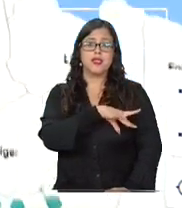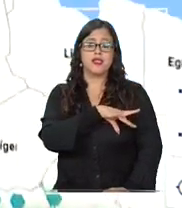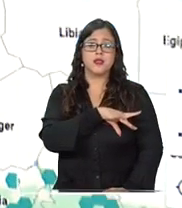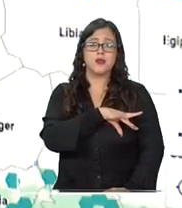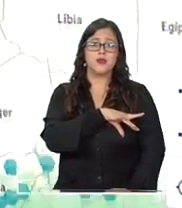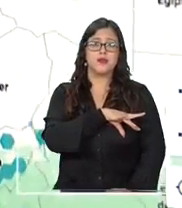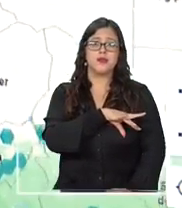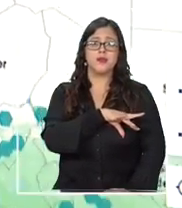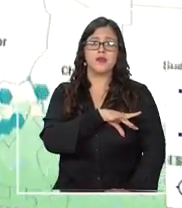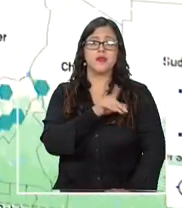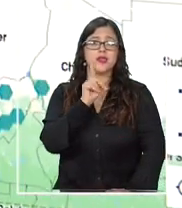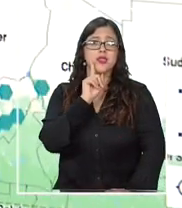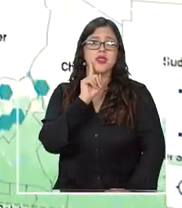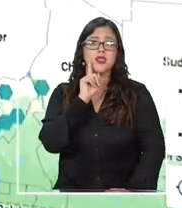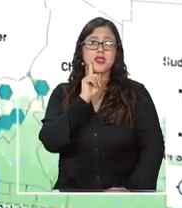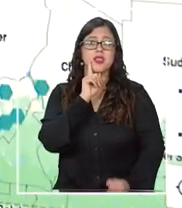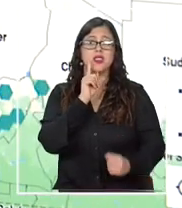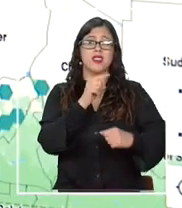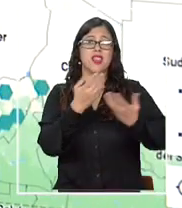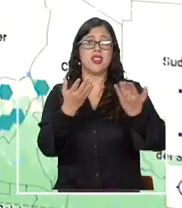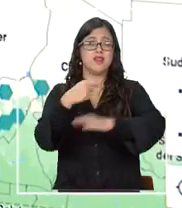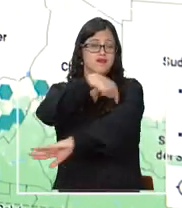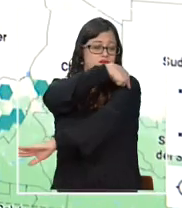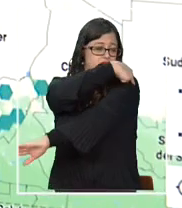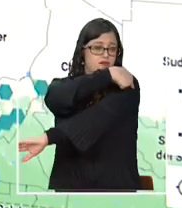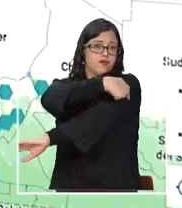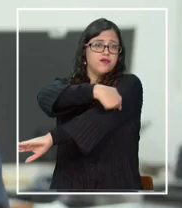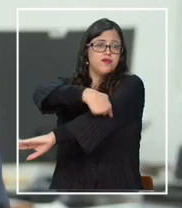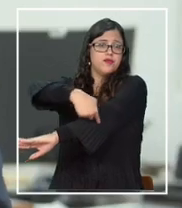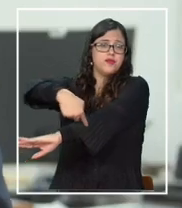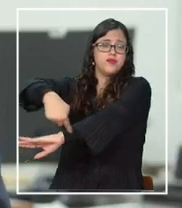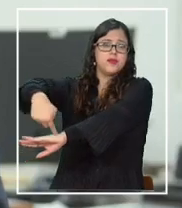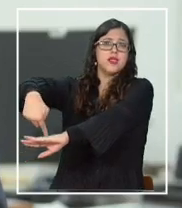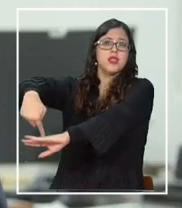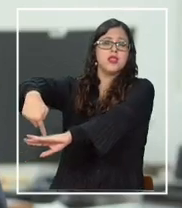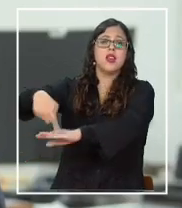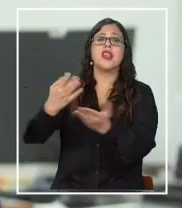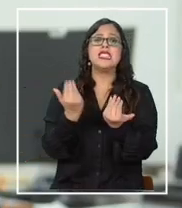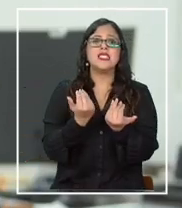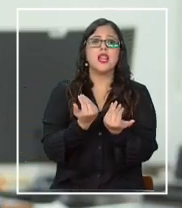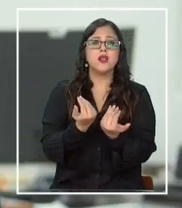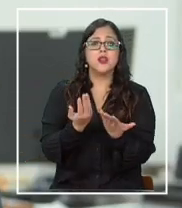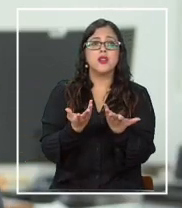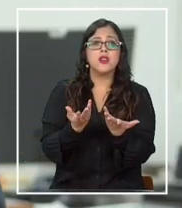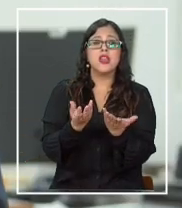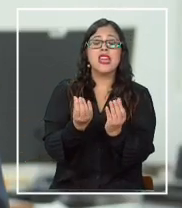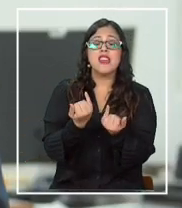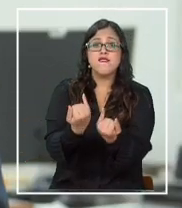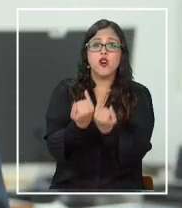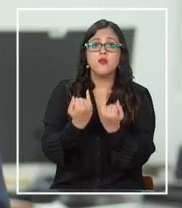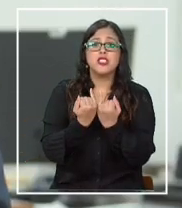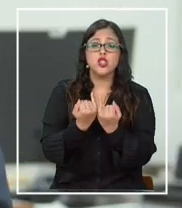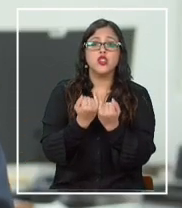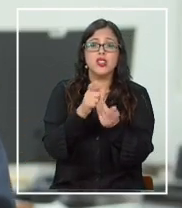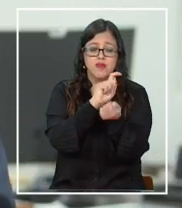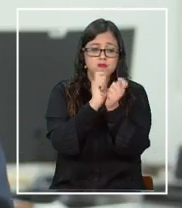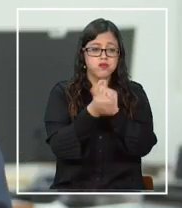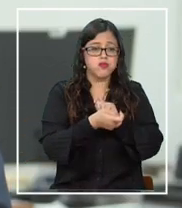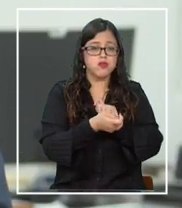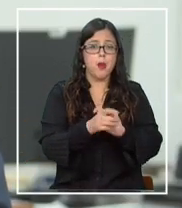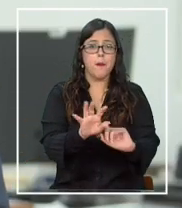tiene una larga extensión, es necesario tomar datos que nos permitan perfeccionar esta herramienta y que sea